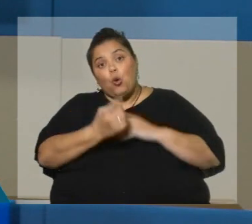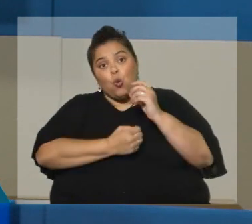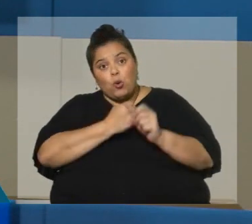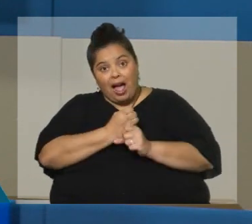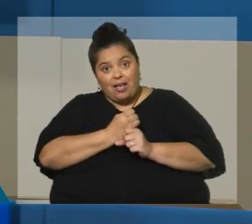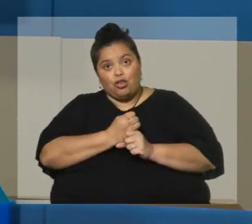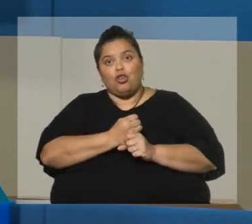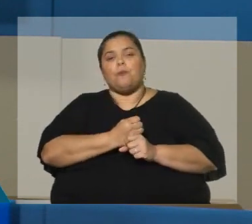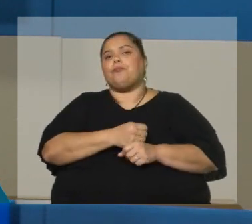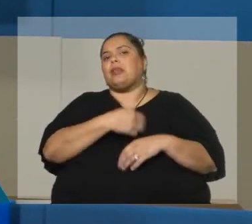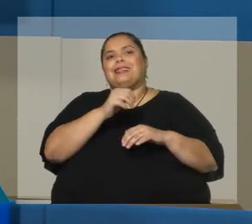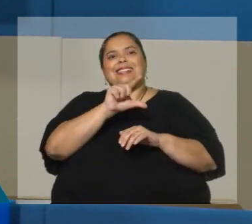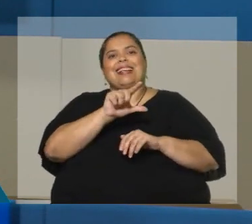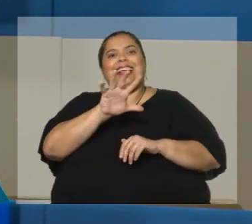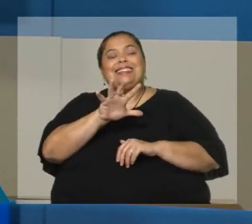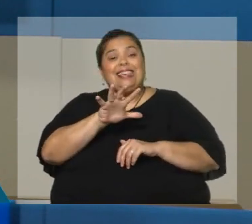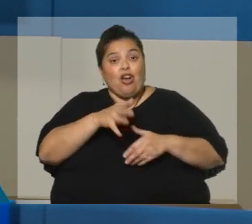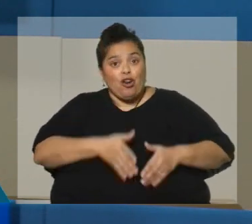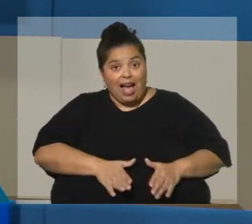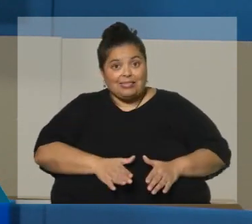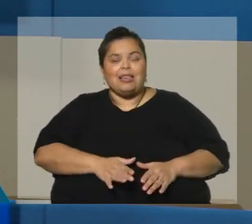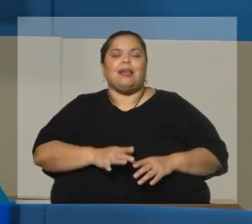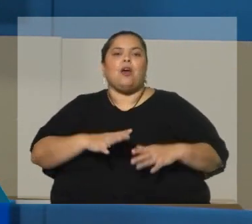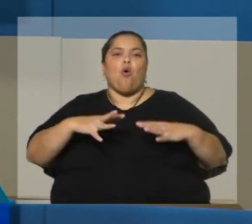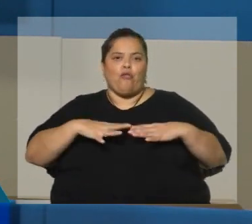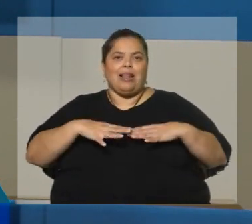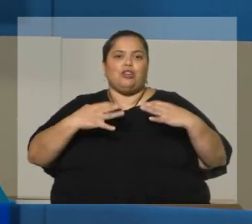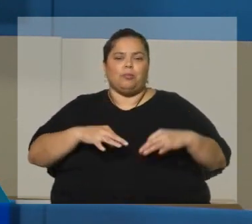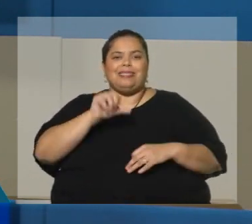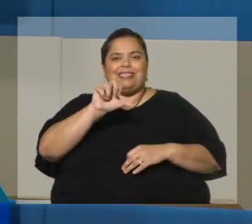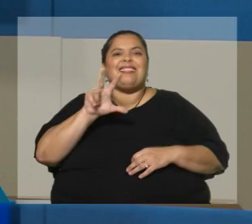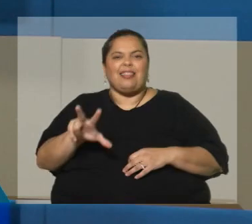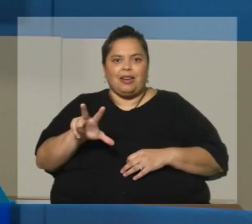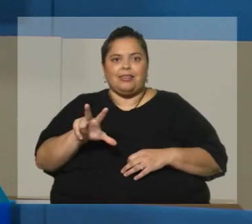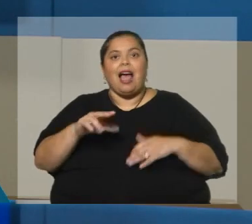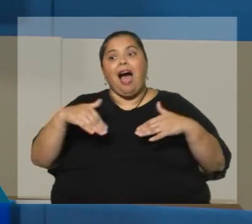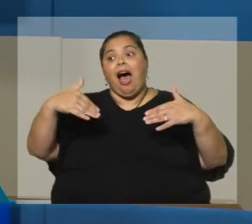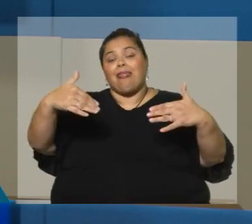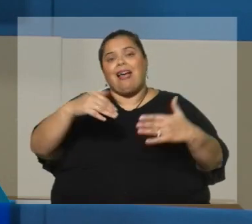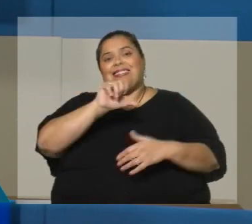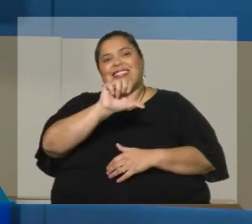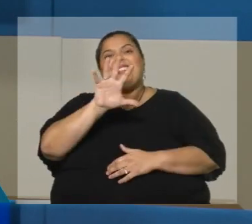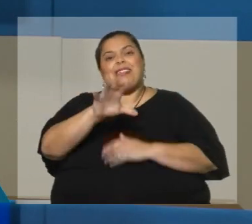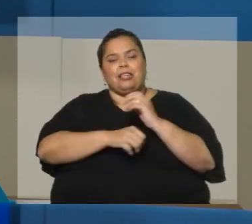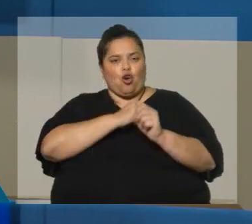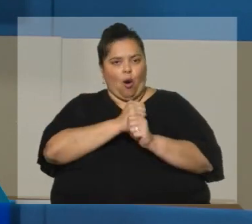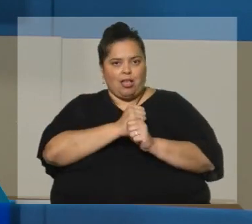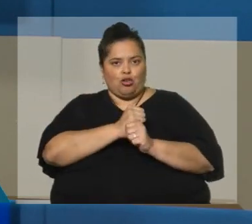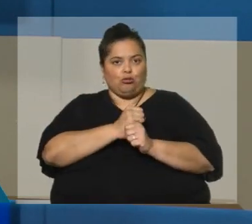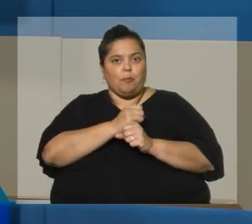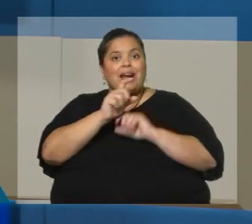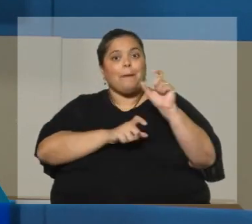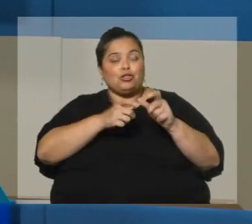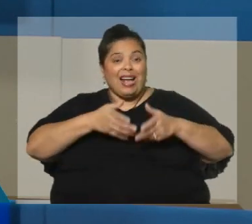75 con 63, y así hasta llegar a los 65 años para los nacidos en el